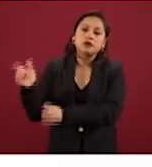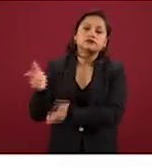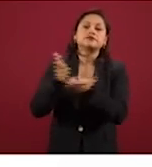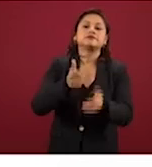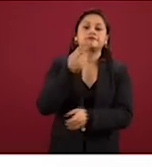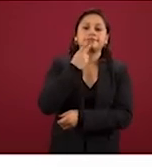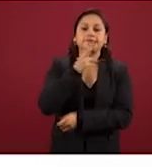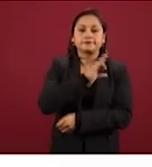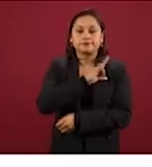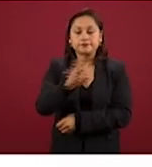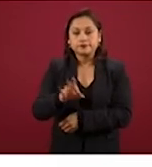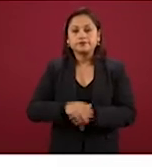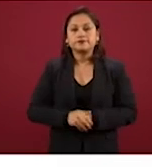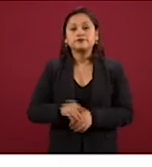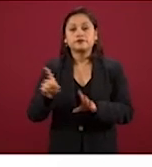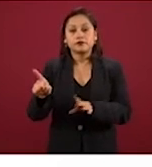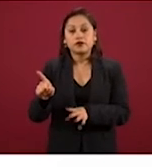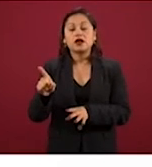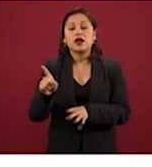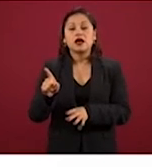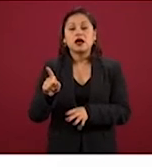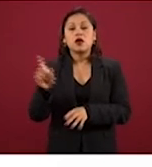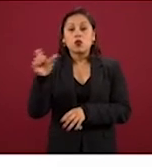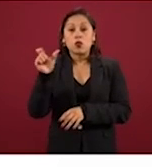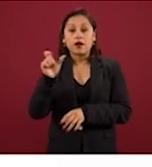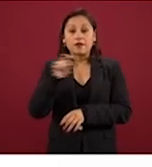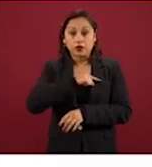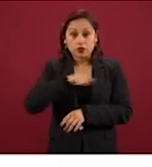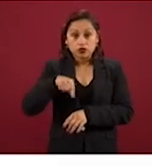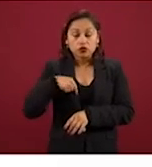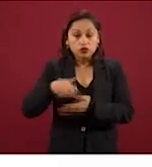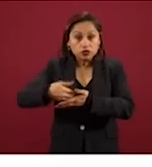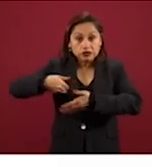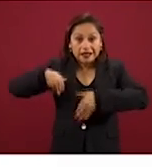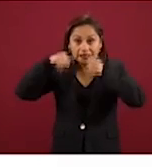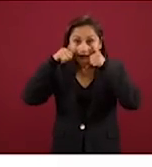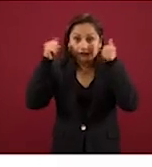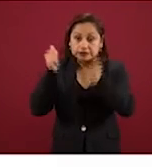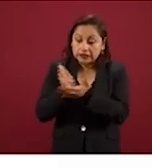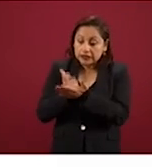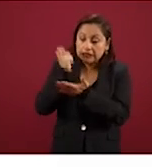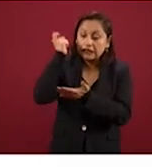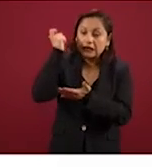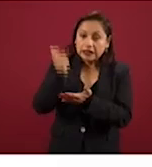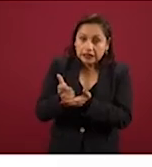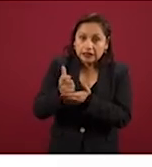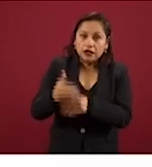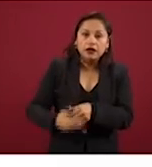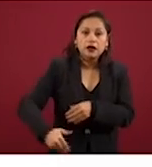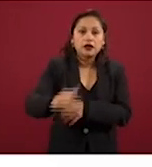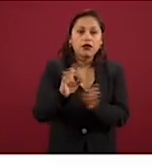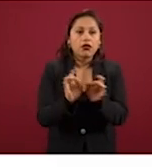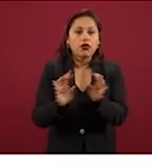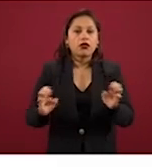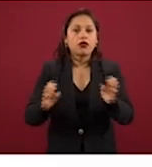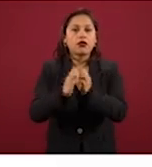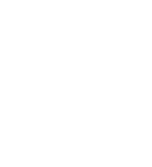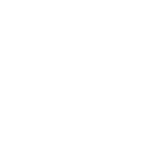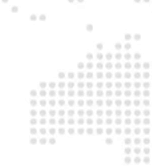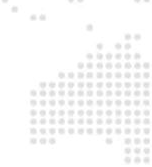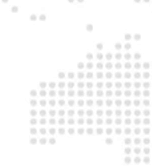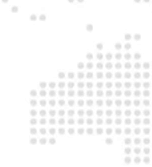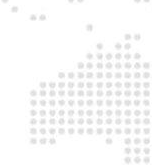un peso que nosotros invertimos en prevención se ahorra ocho pesos en la atención de emergencias.